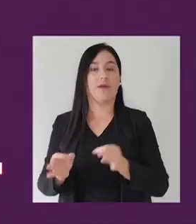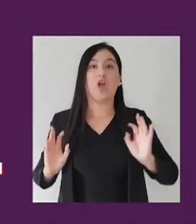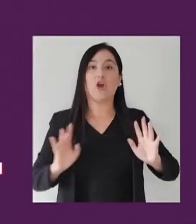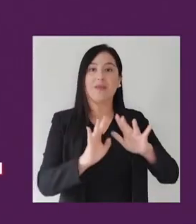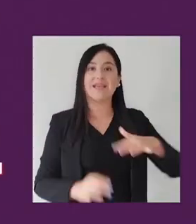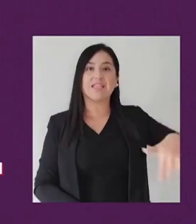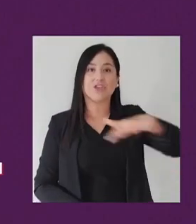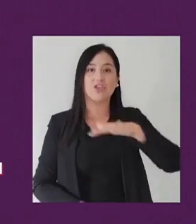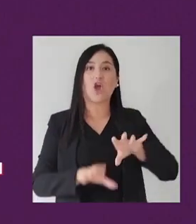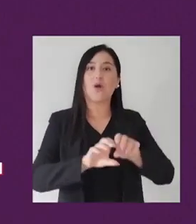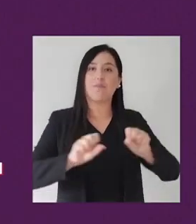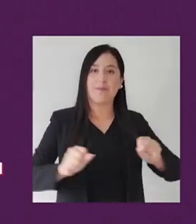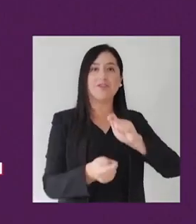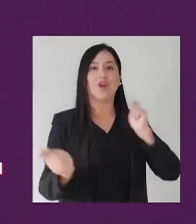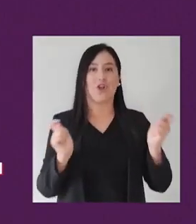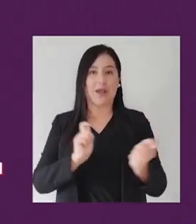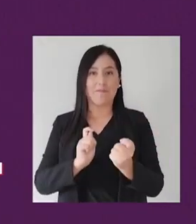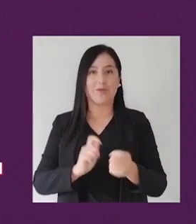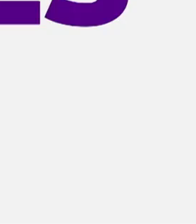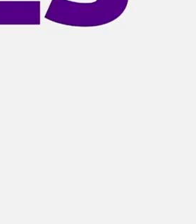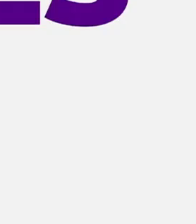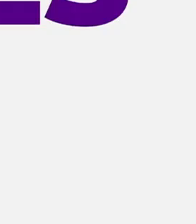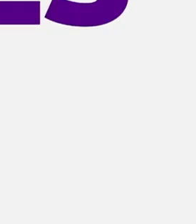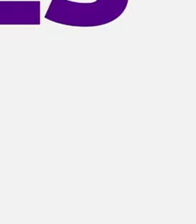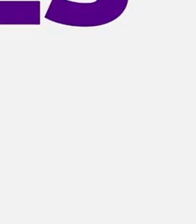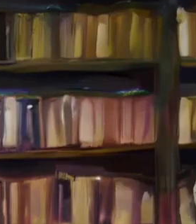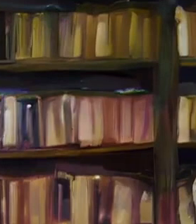Convergencia Social Compromiso con los cambios